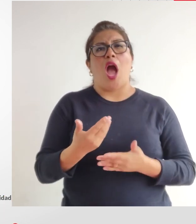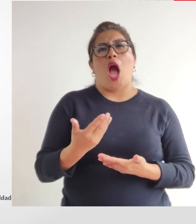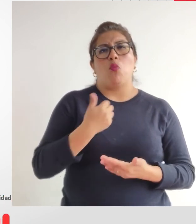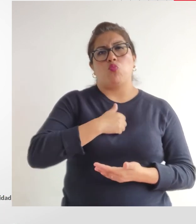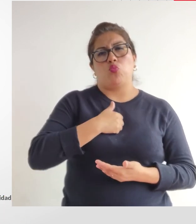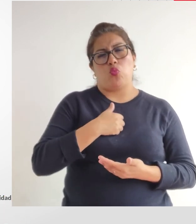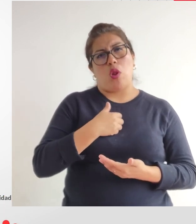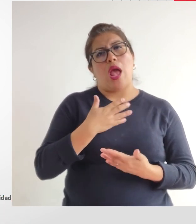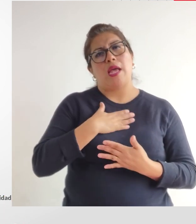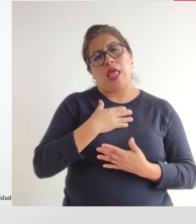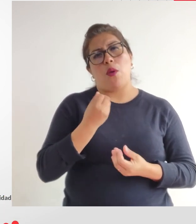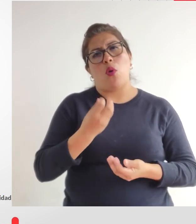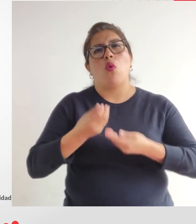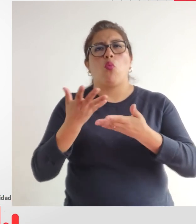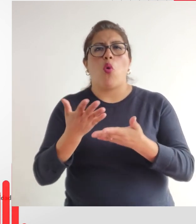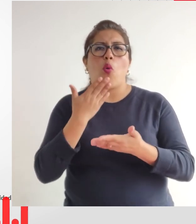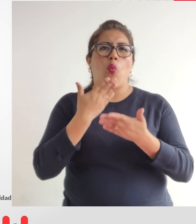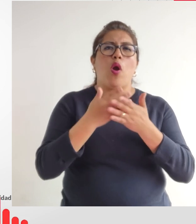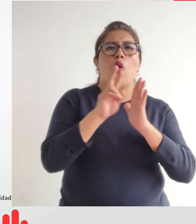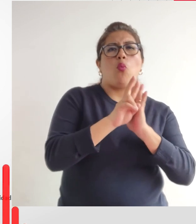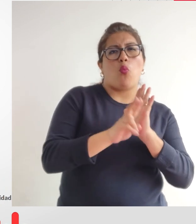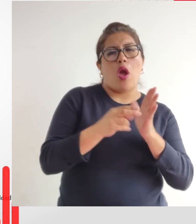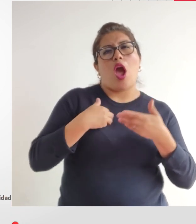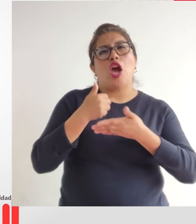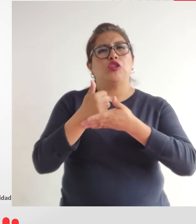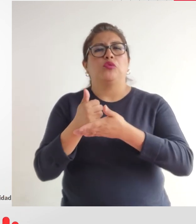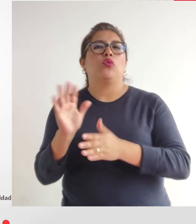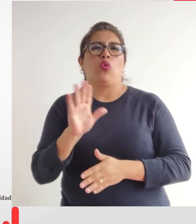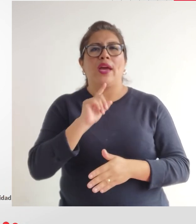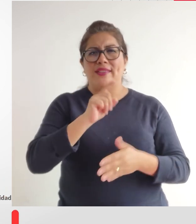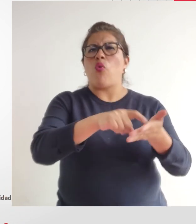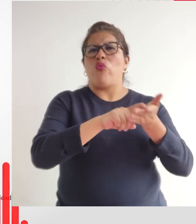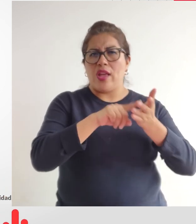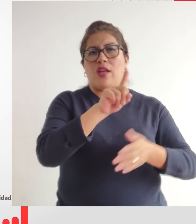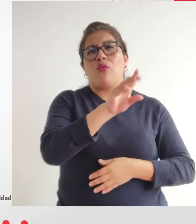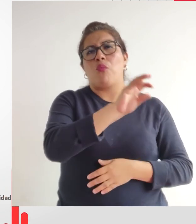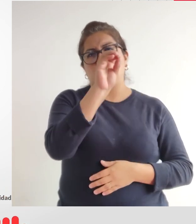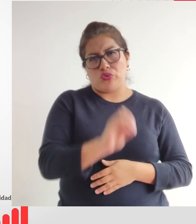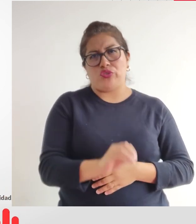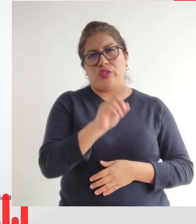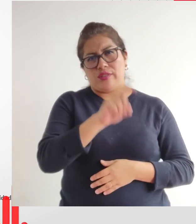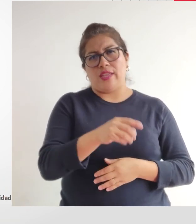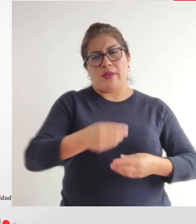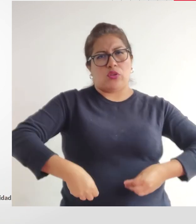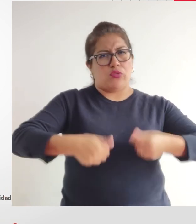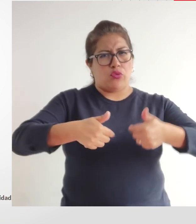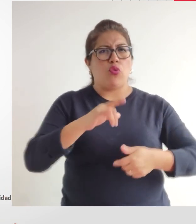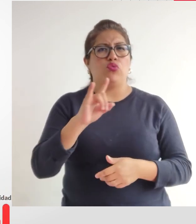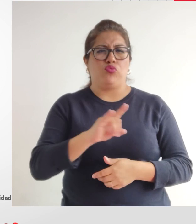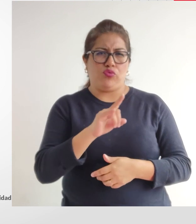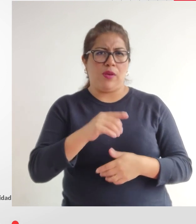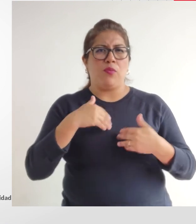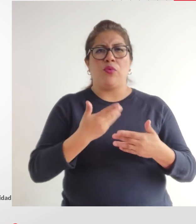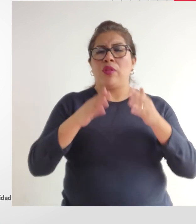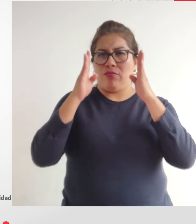o por un deseo o por buena voluntad sino porque están obligados a ejecutar el 1% de su presupuesto para